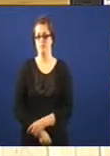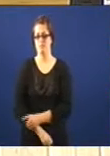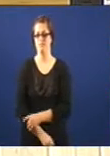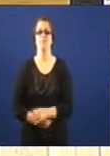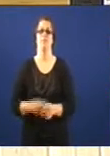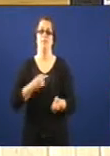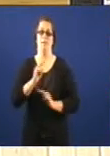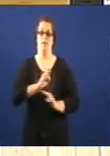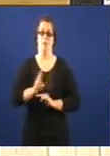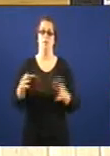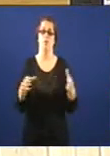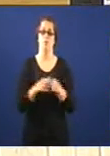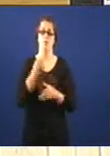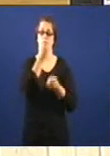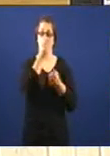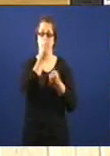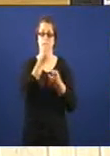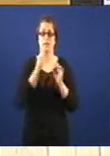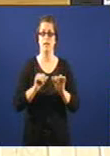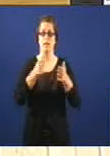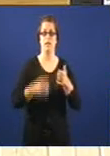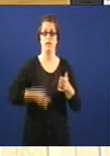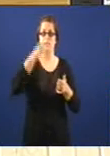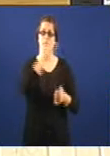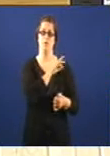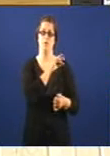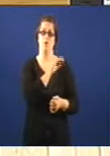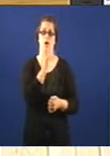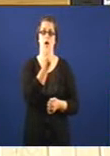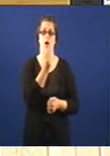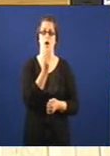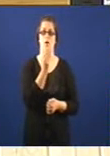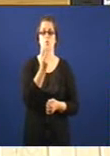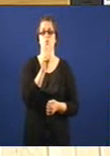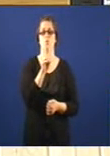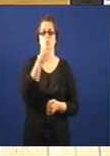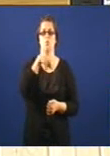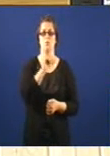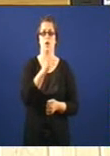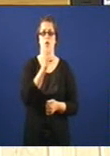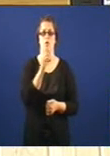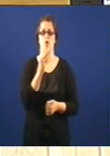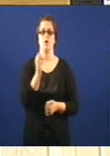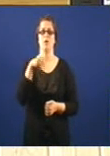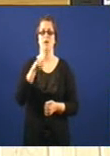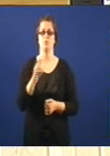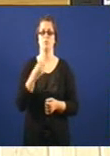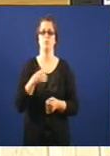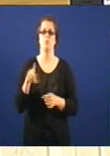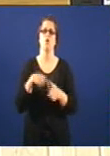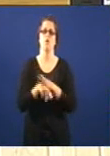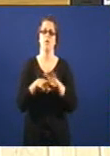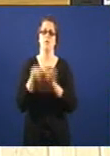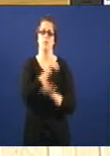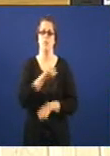interpelación do Grupo Parlamentario Socialista por iniciativa da señora Acuña do Campo sobre o proceso privatizador da sanidade pública de